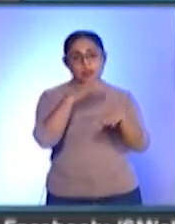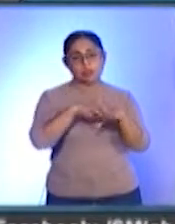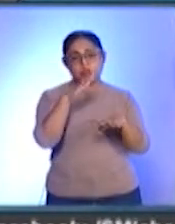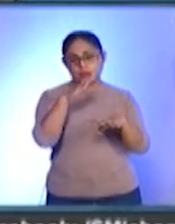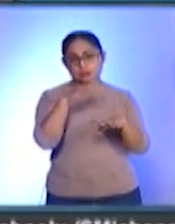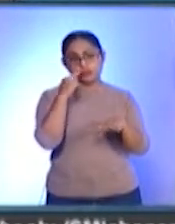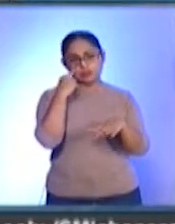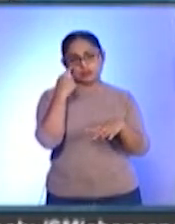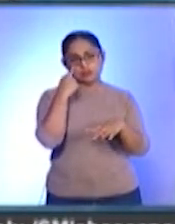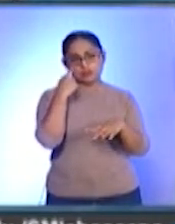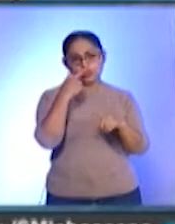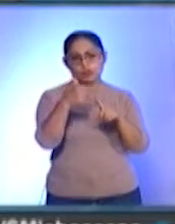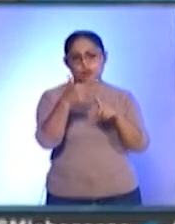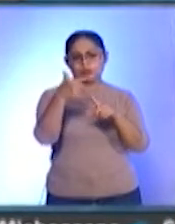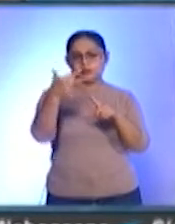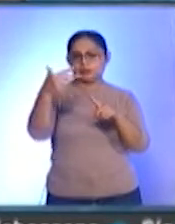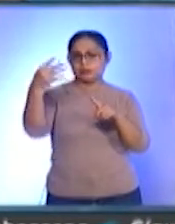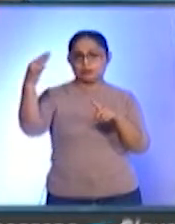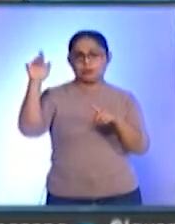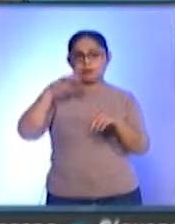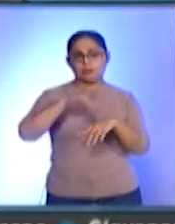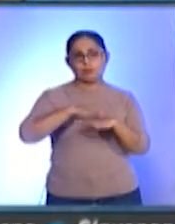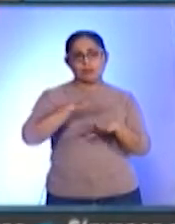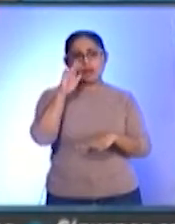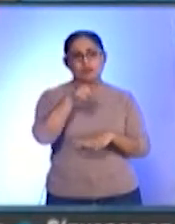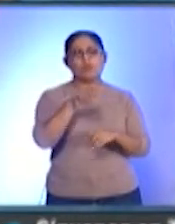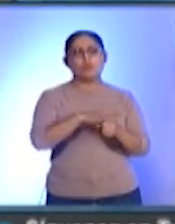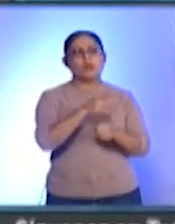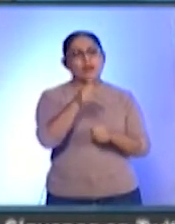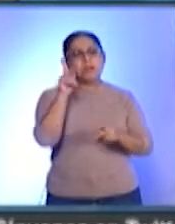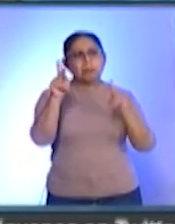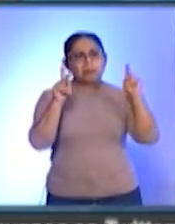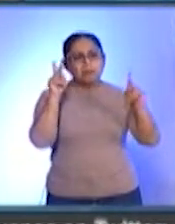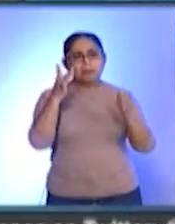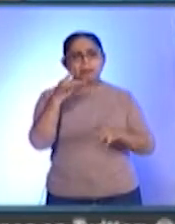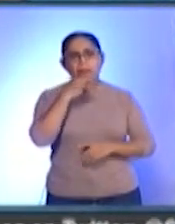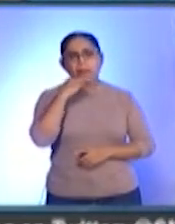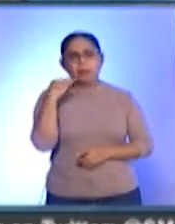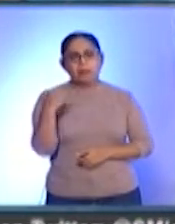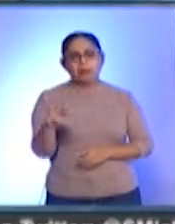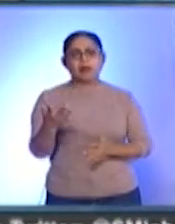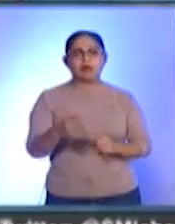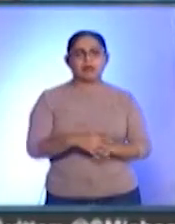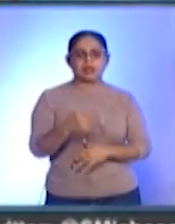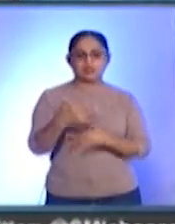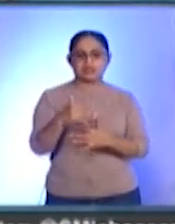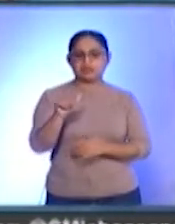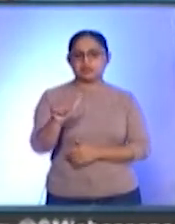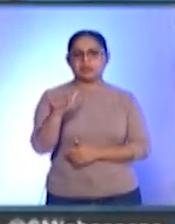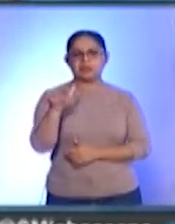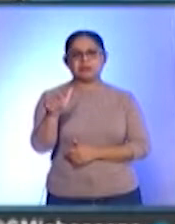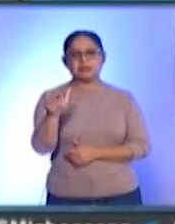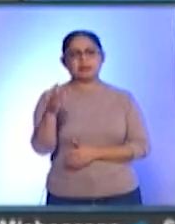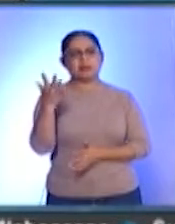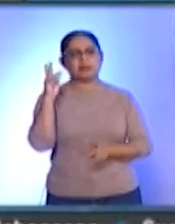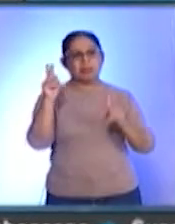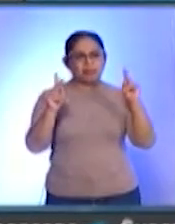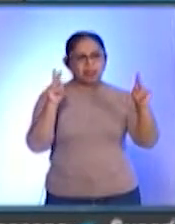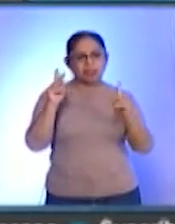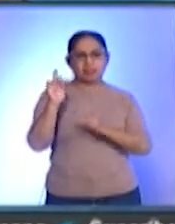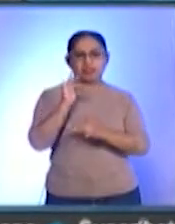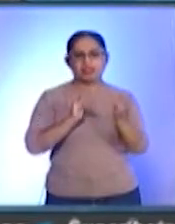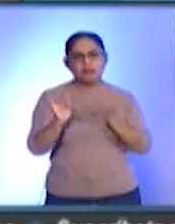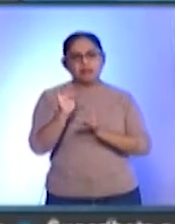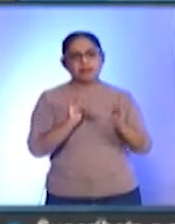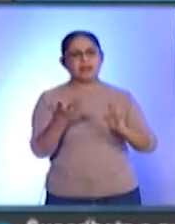por el hecho de que son niños que salen más al parque, a esos de 15, 17 años salen al bar, a la disco,